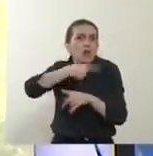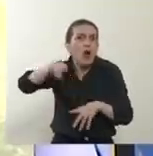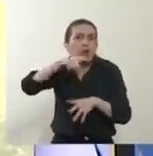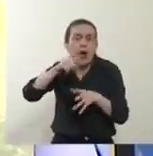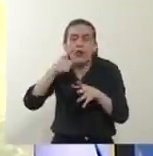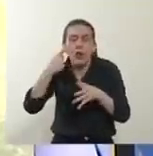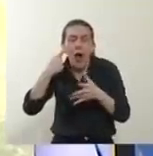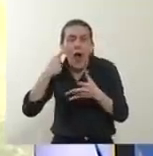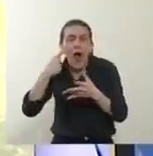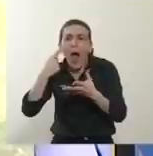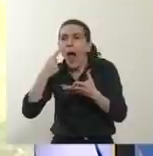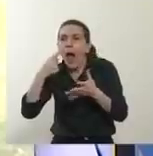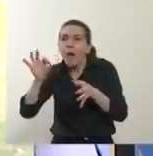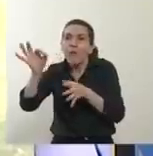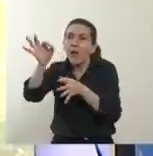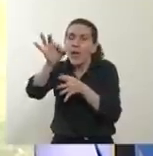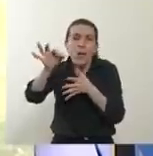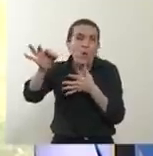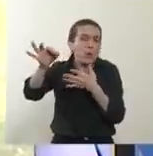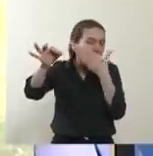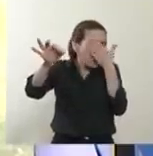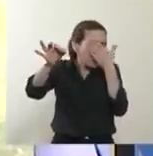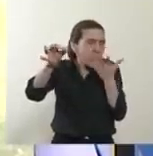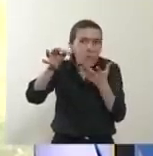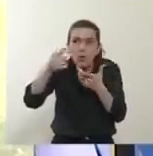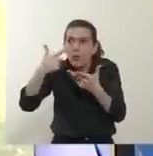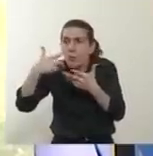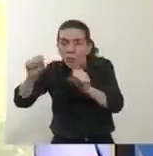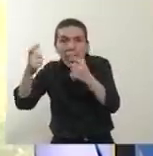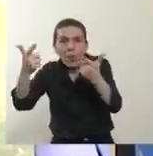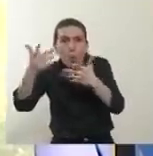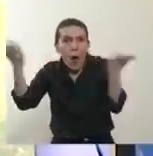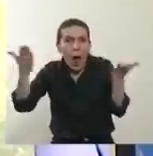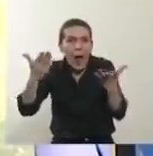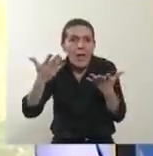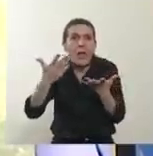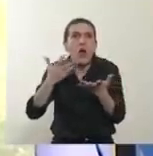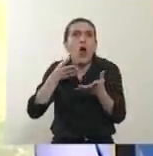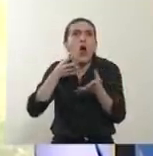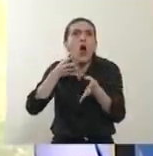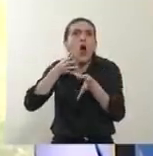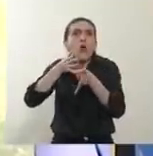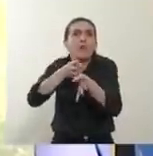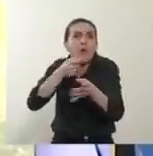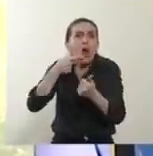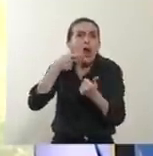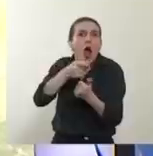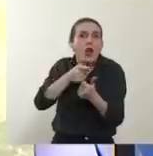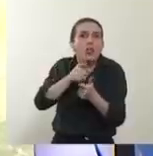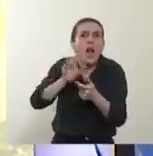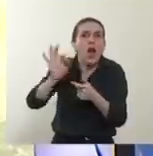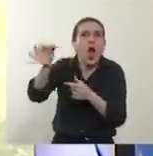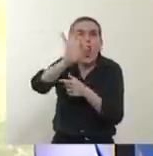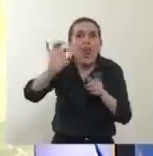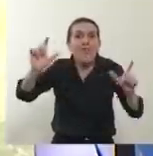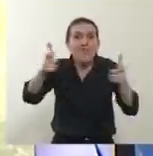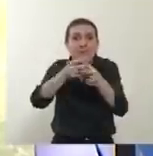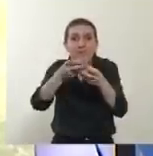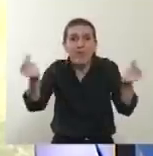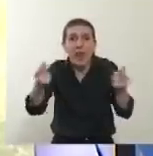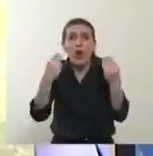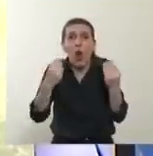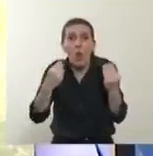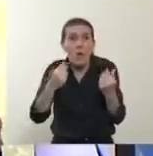la verdad es que el mundo no ha encontrado las armas adecuadas para combatirlos. Hasta el día de hoy no ha encontrado una